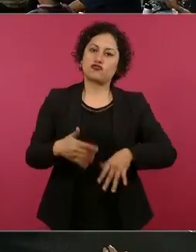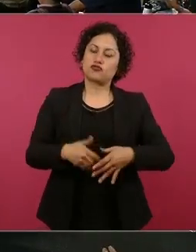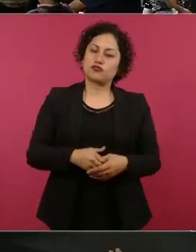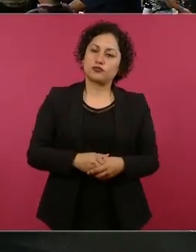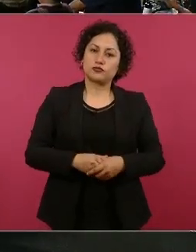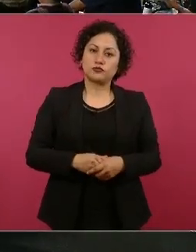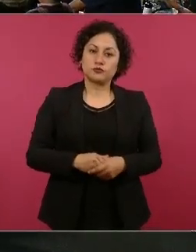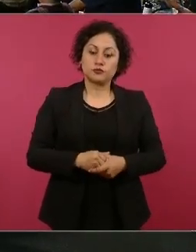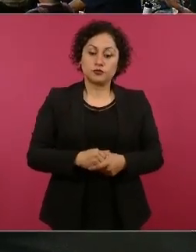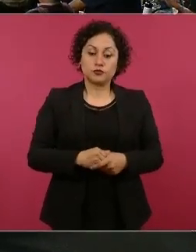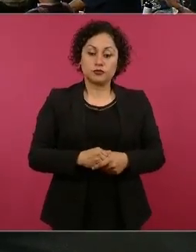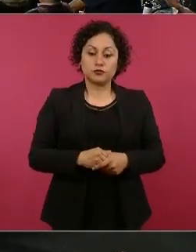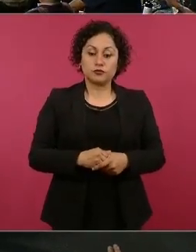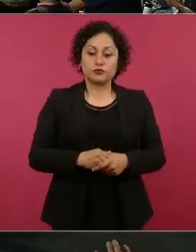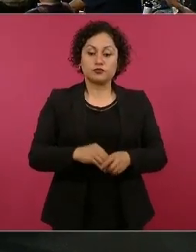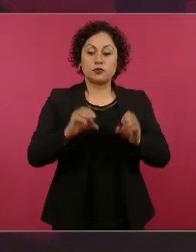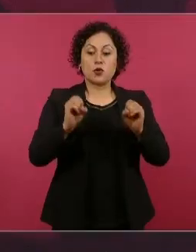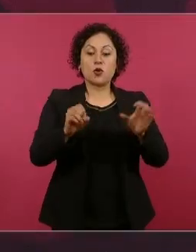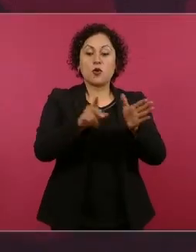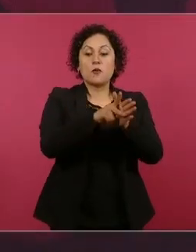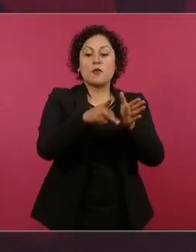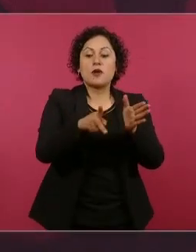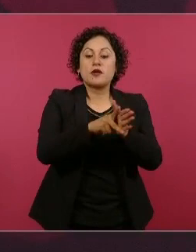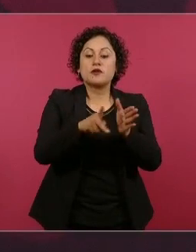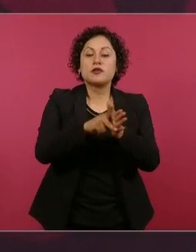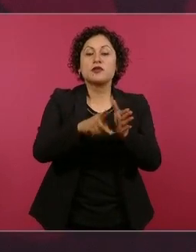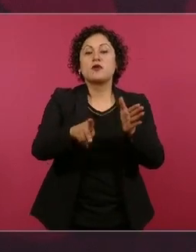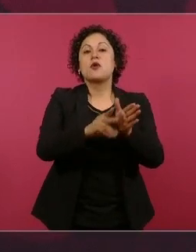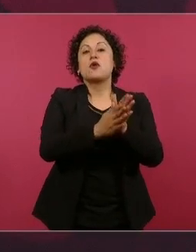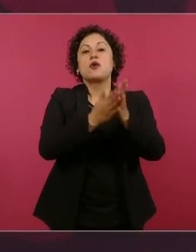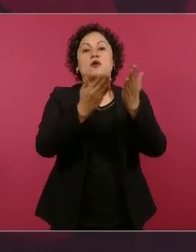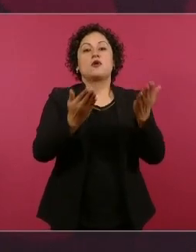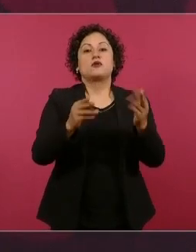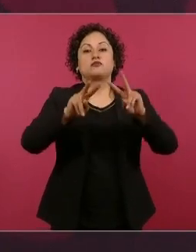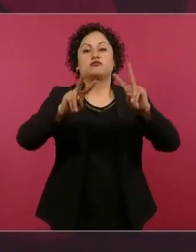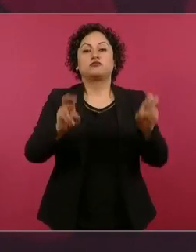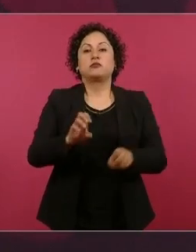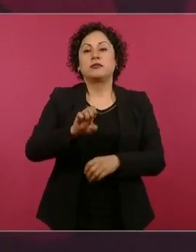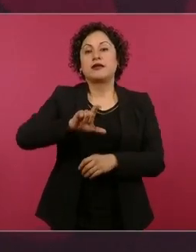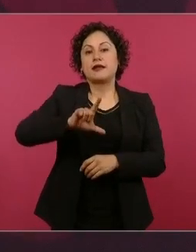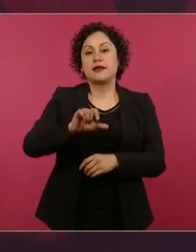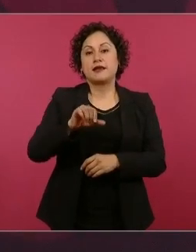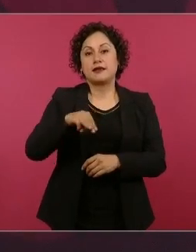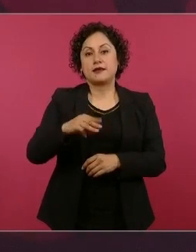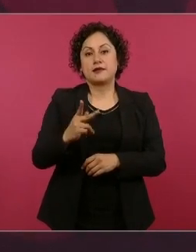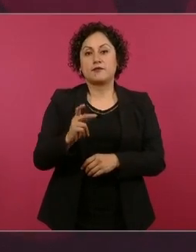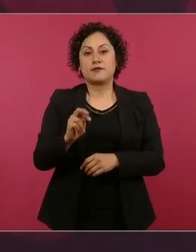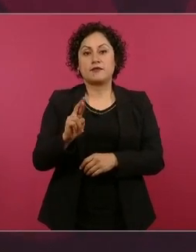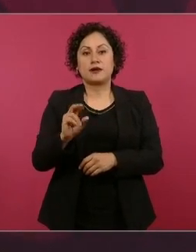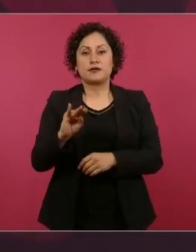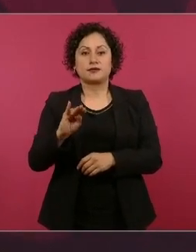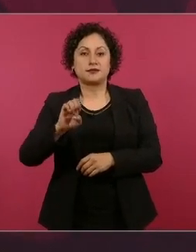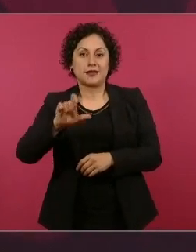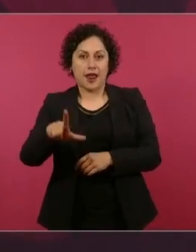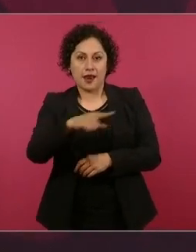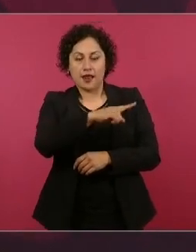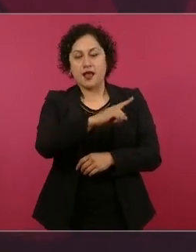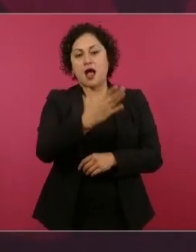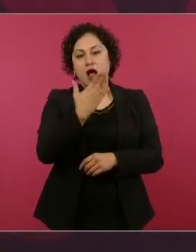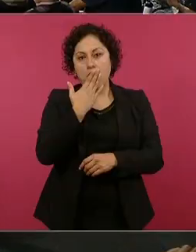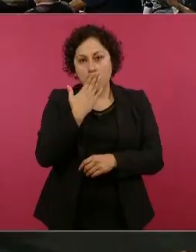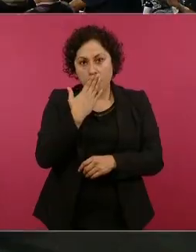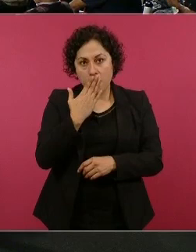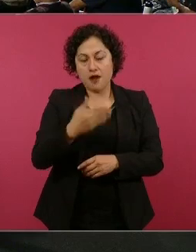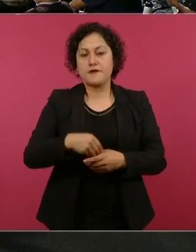El imparcial, en Sonora, había uno también